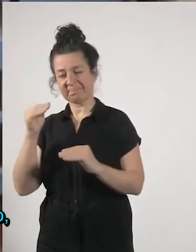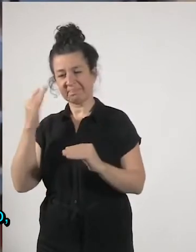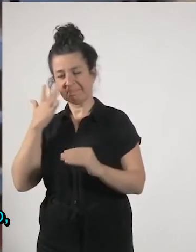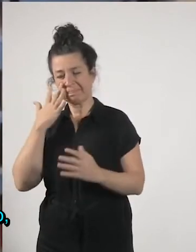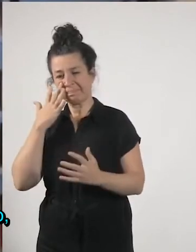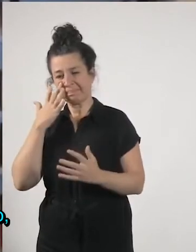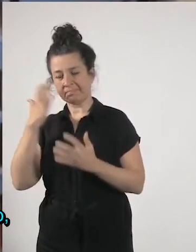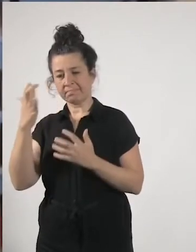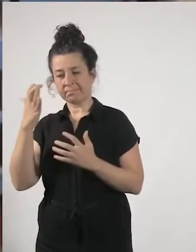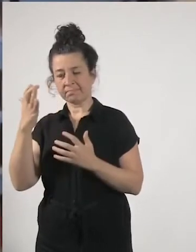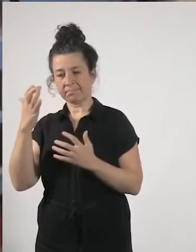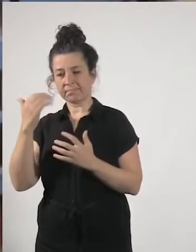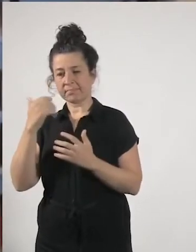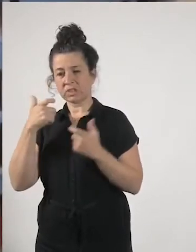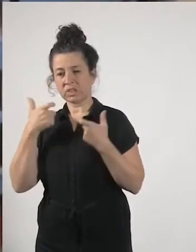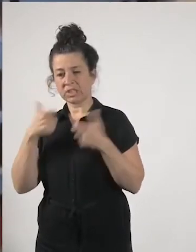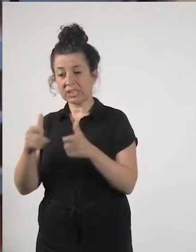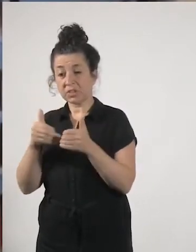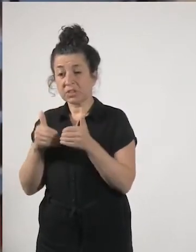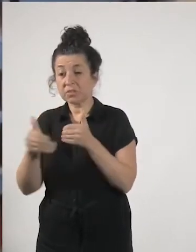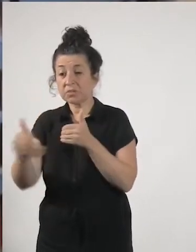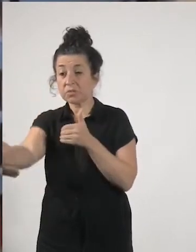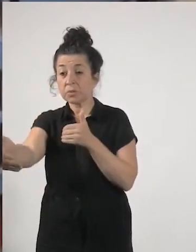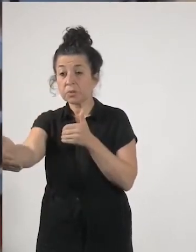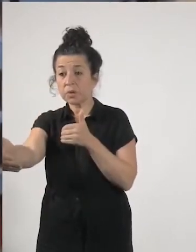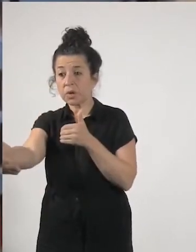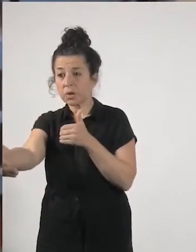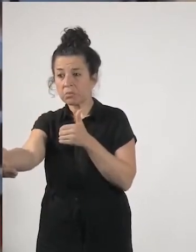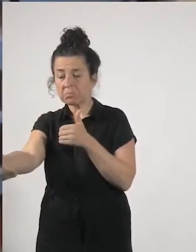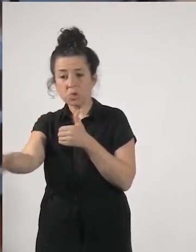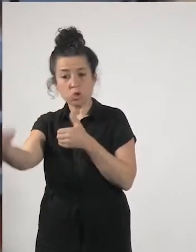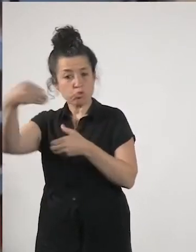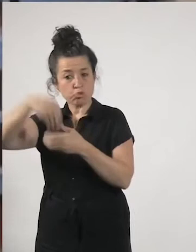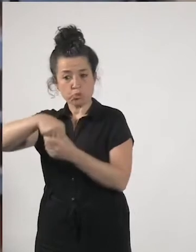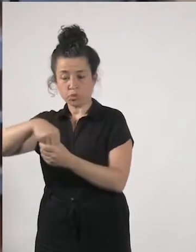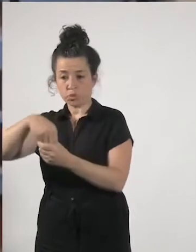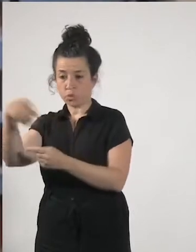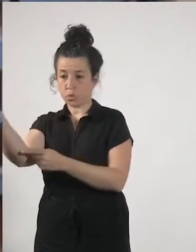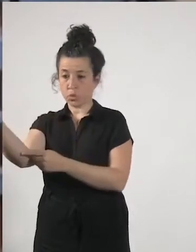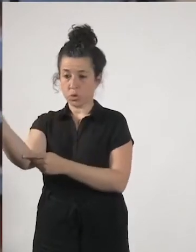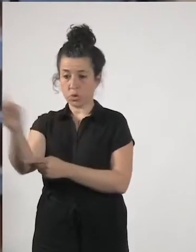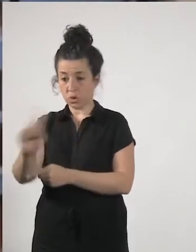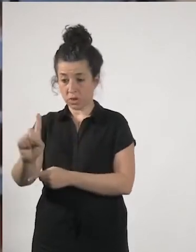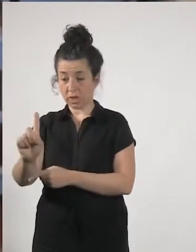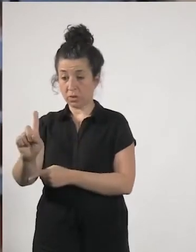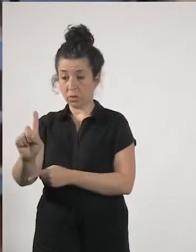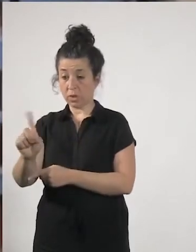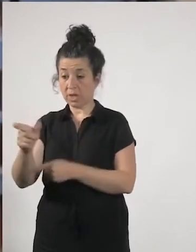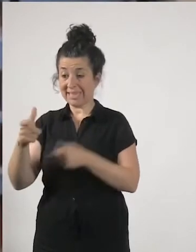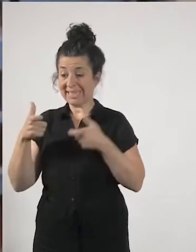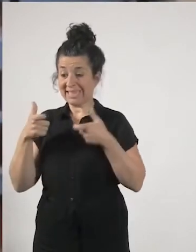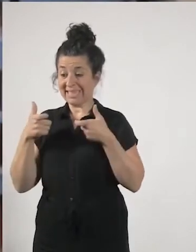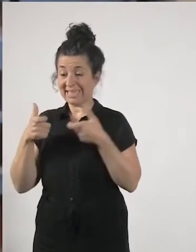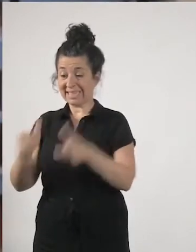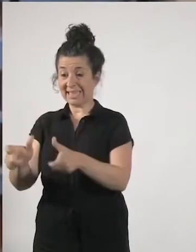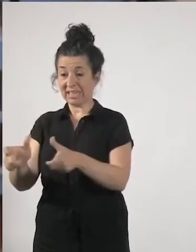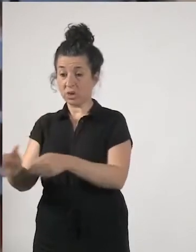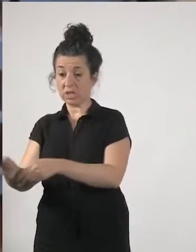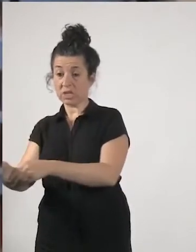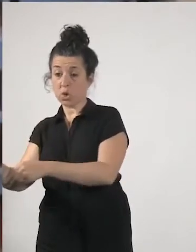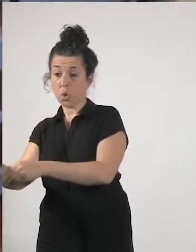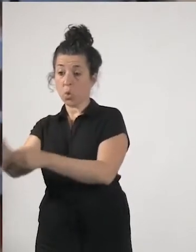por ejemplo no se incluyeran los sectores por ejemplo de cuidado de